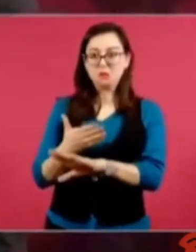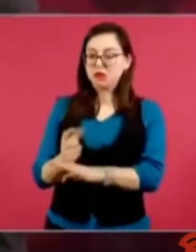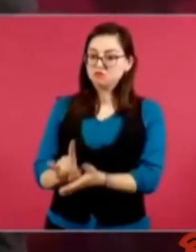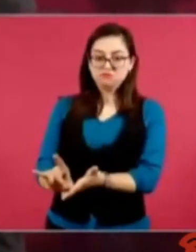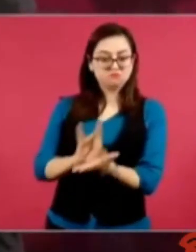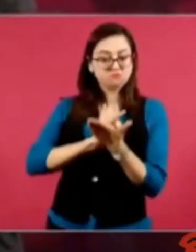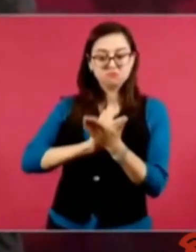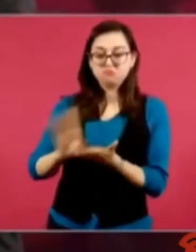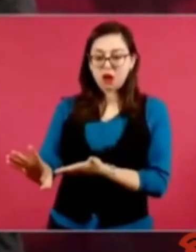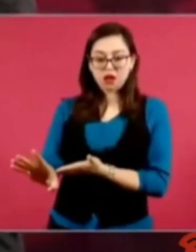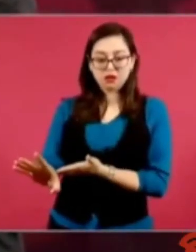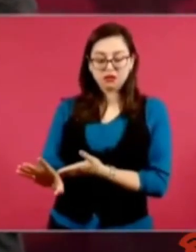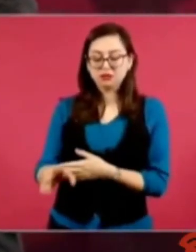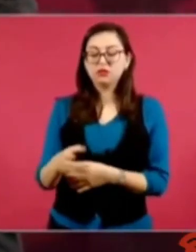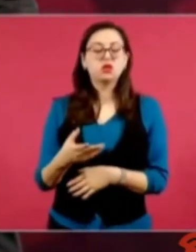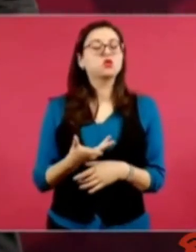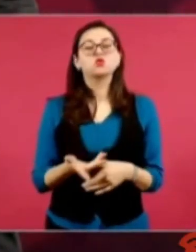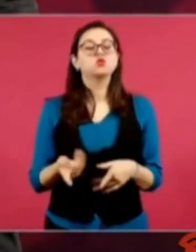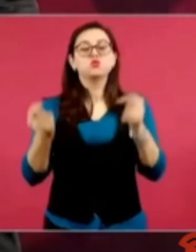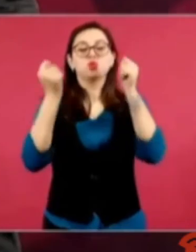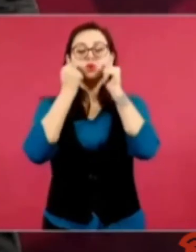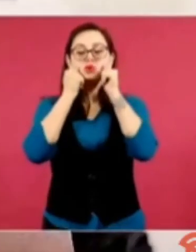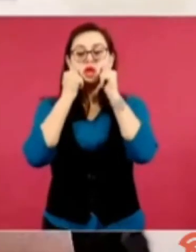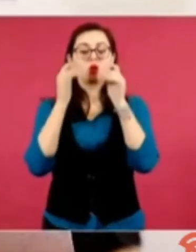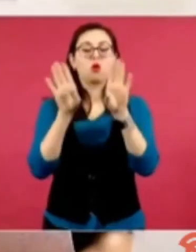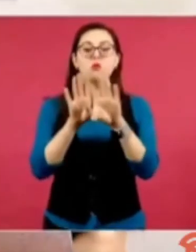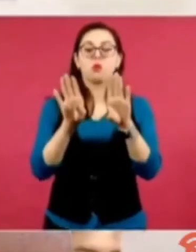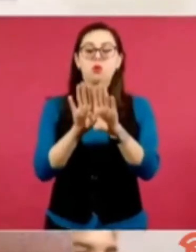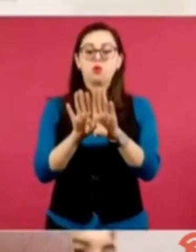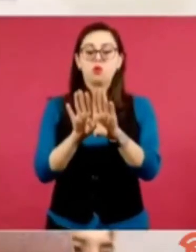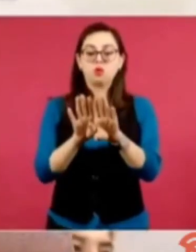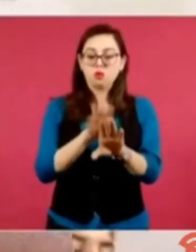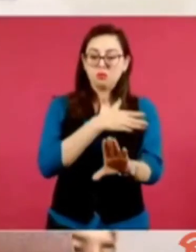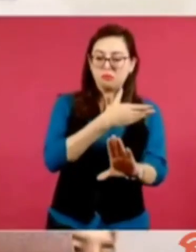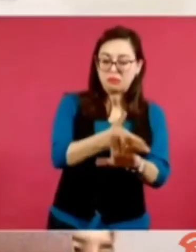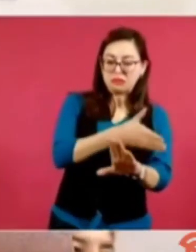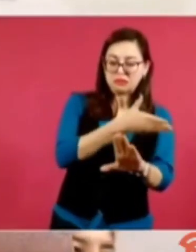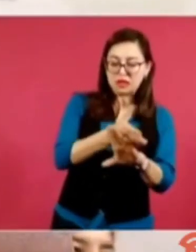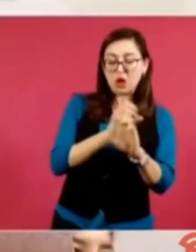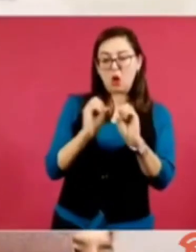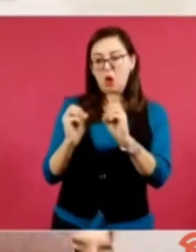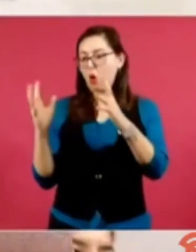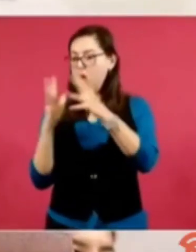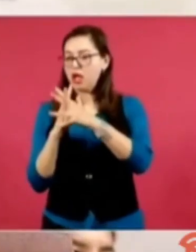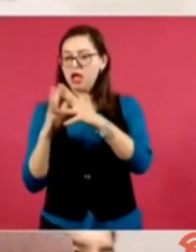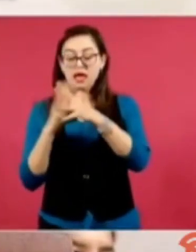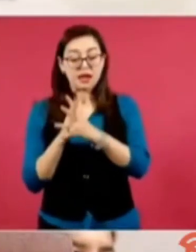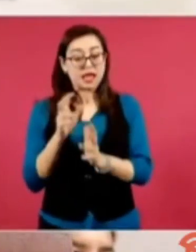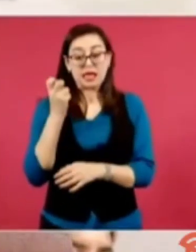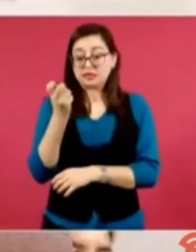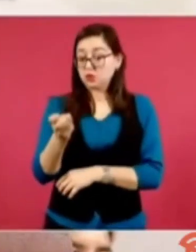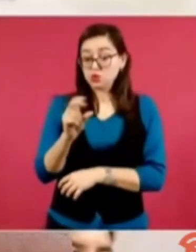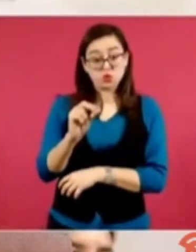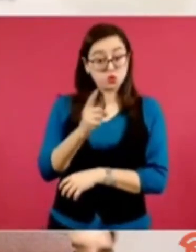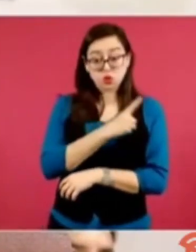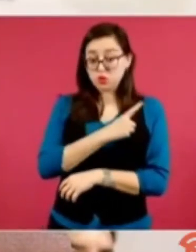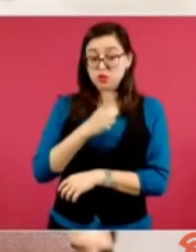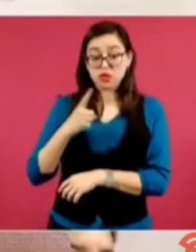ningún tipo de golpe de Estado. No queremos tampoco los golpes de Estado